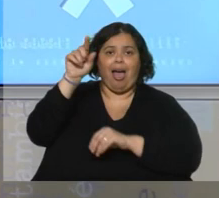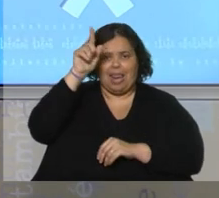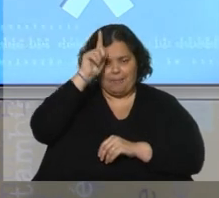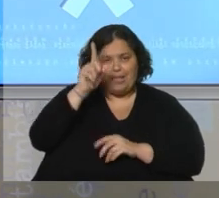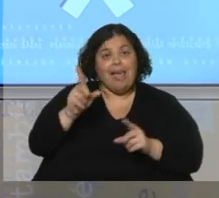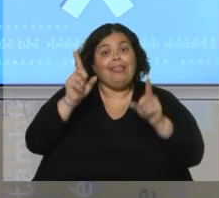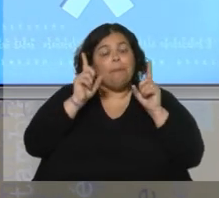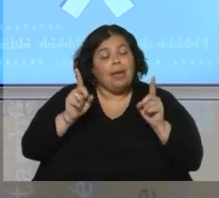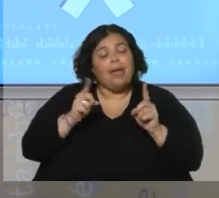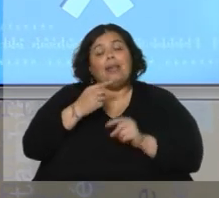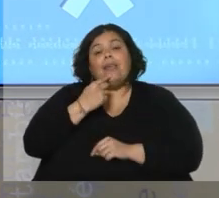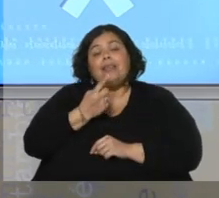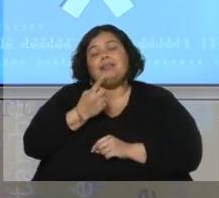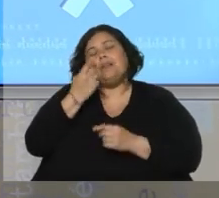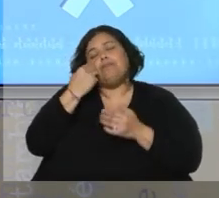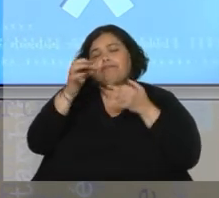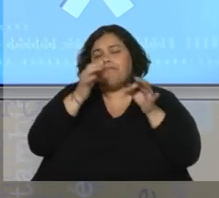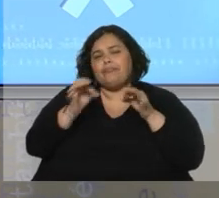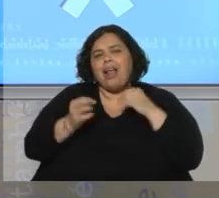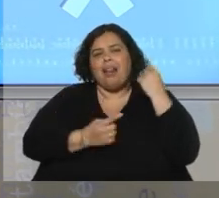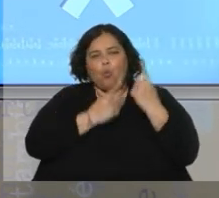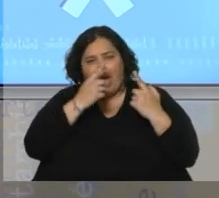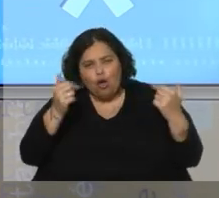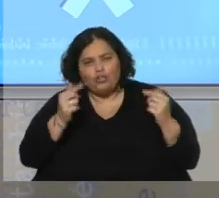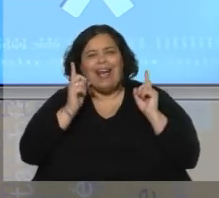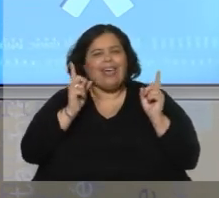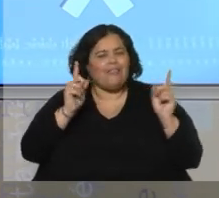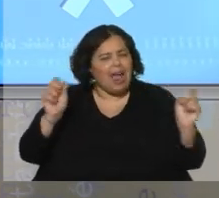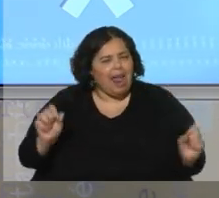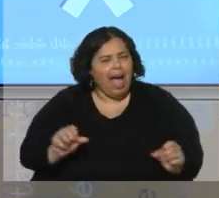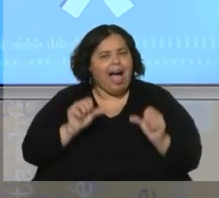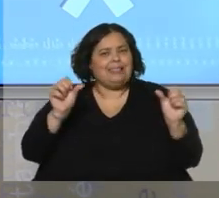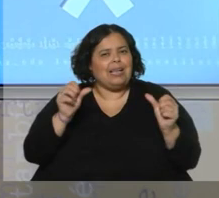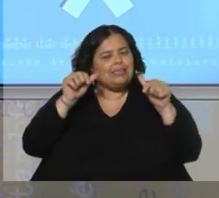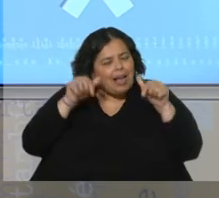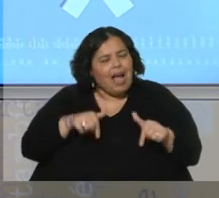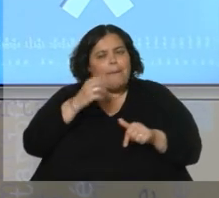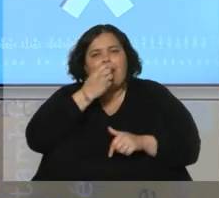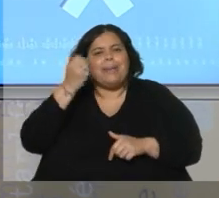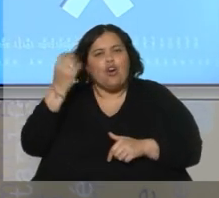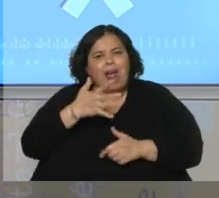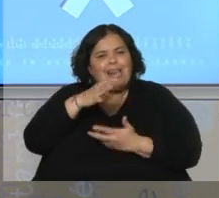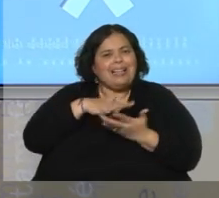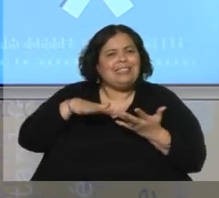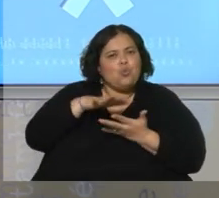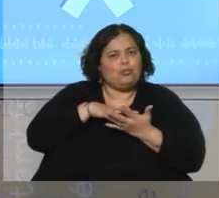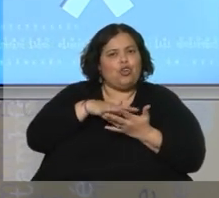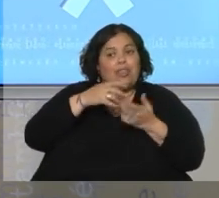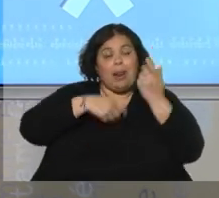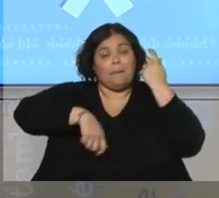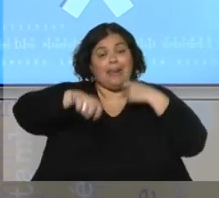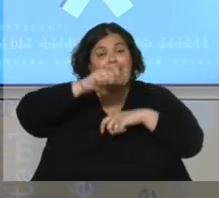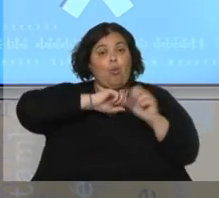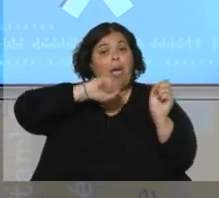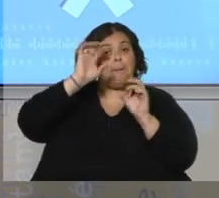algunas puntualizaciones que a su juicio entiende tendrían que tomarse en cuenta para mejorar la situación del mercado exportador de